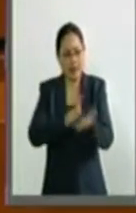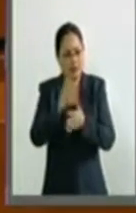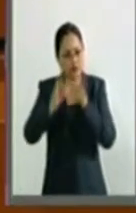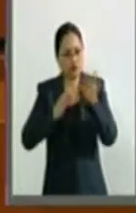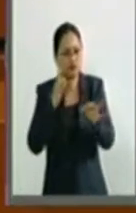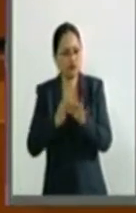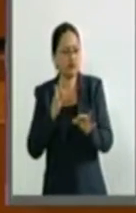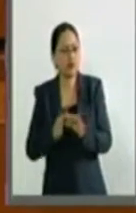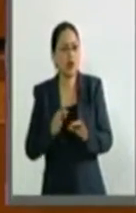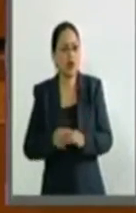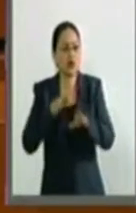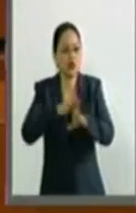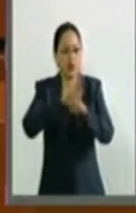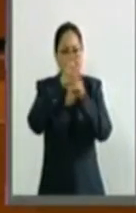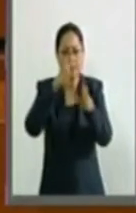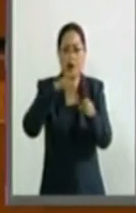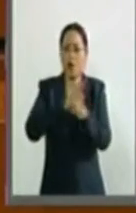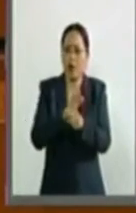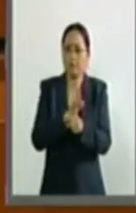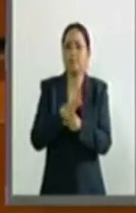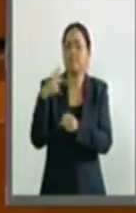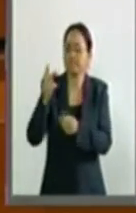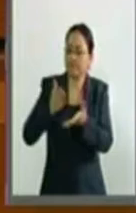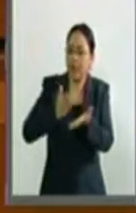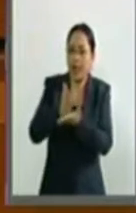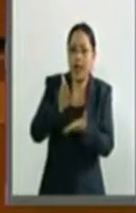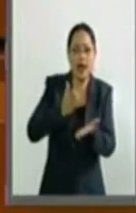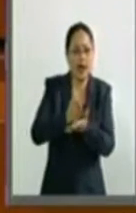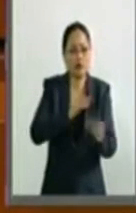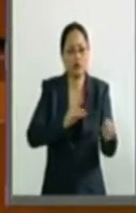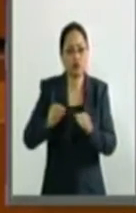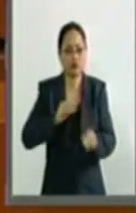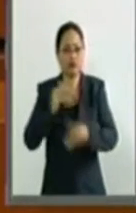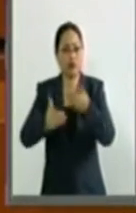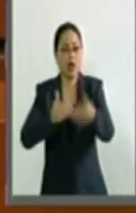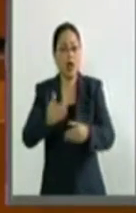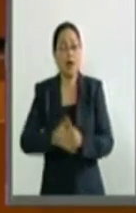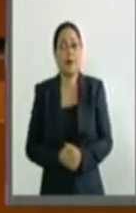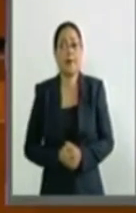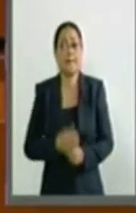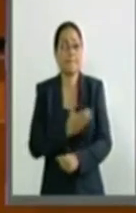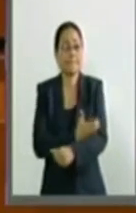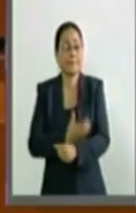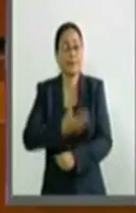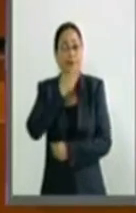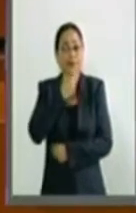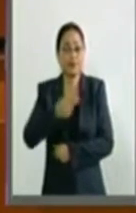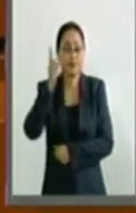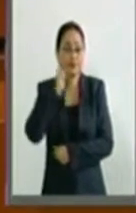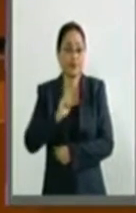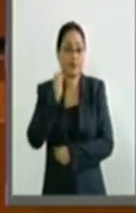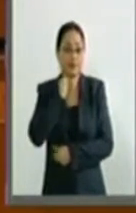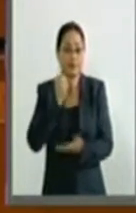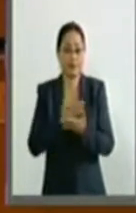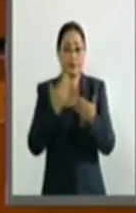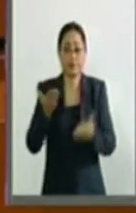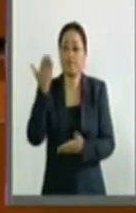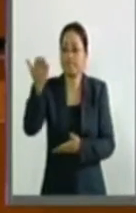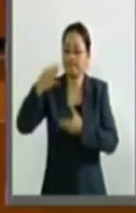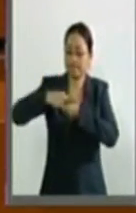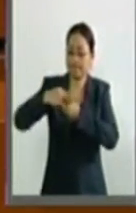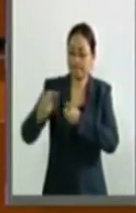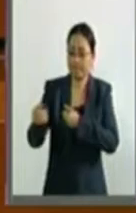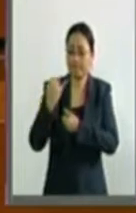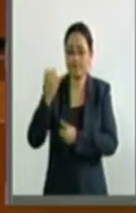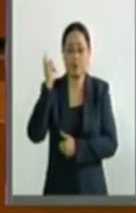sobre todo los relacionados con su accesibilidad y movilidad. Compañeras y compañeros senadores, les pido su voto a